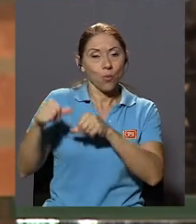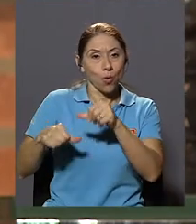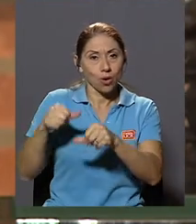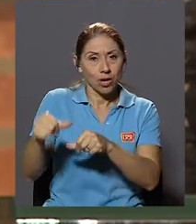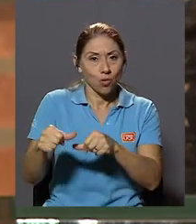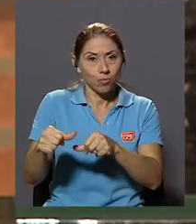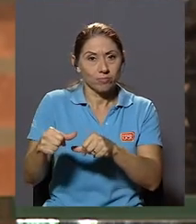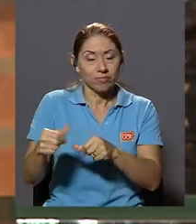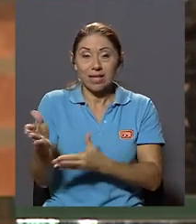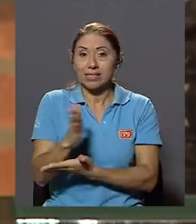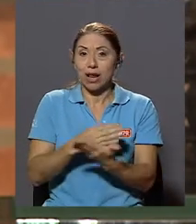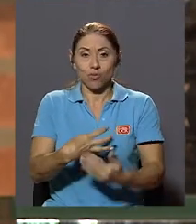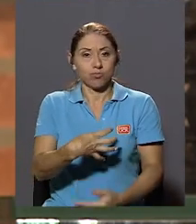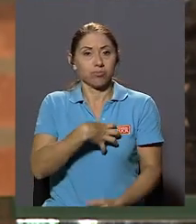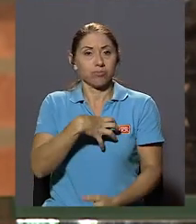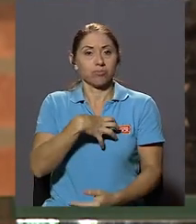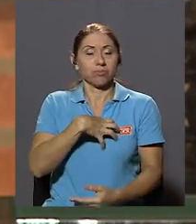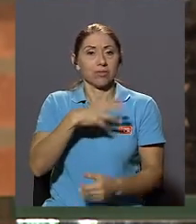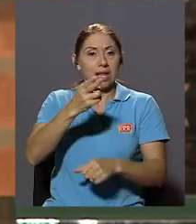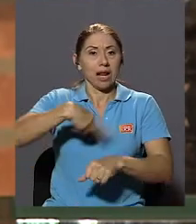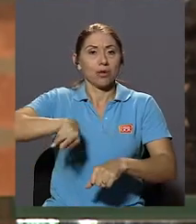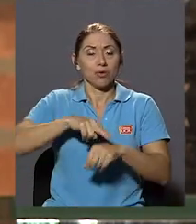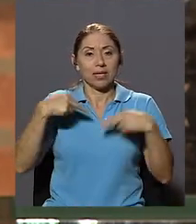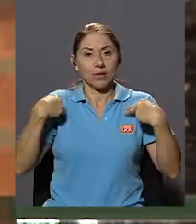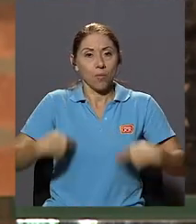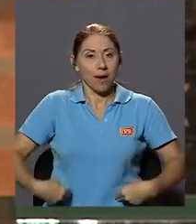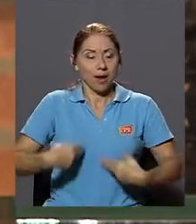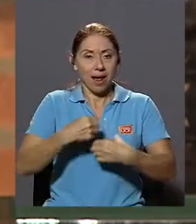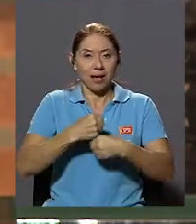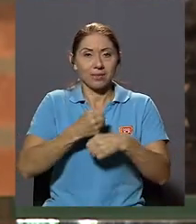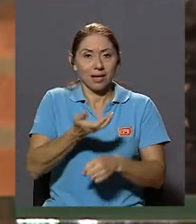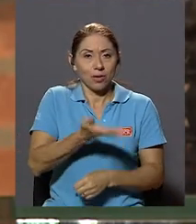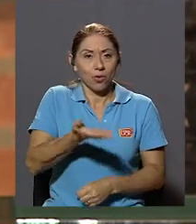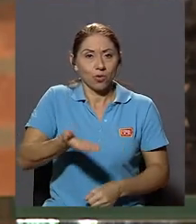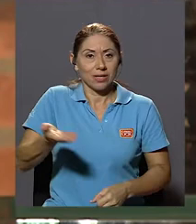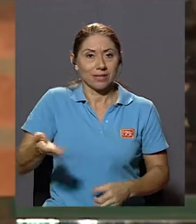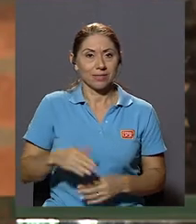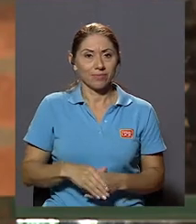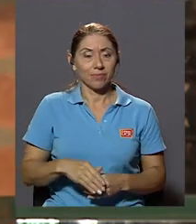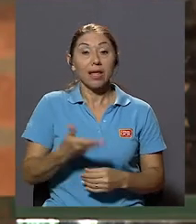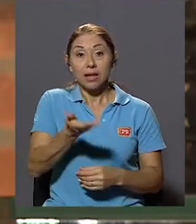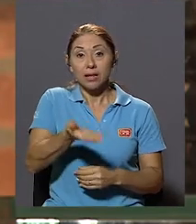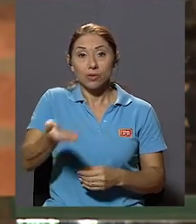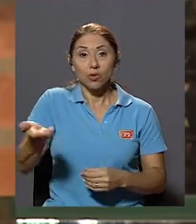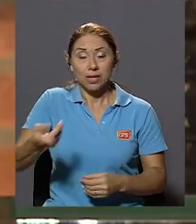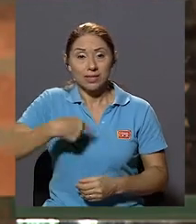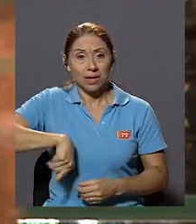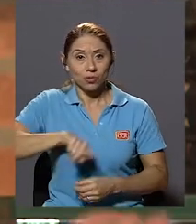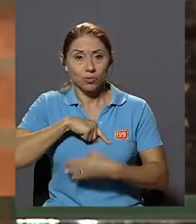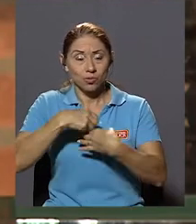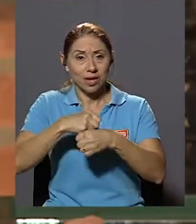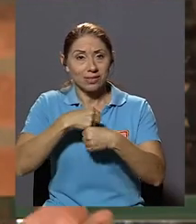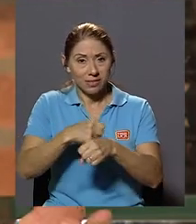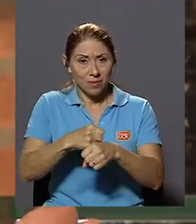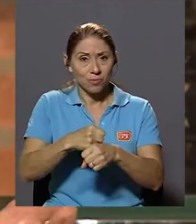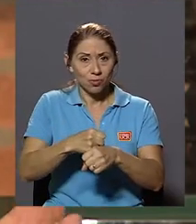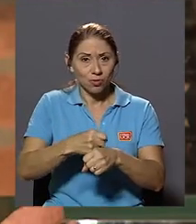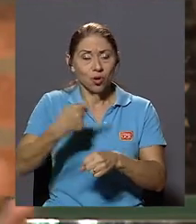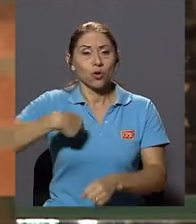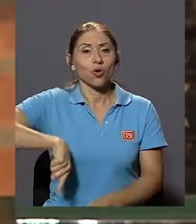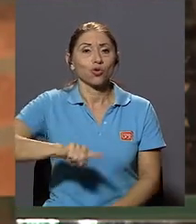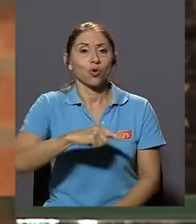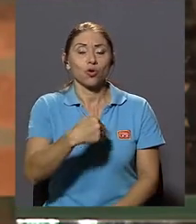Propio De la naturaleza Humana Hacer cosas Y las cosas Que hacemos Nosotros Tenemos La